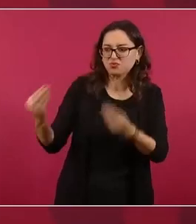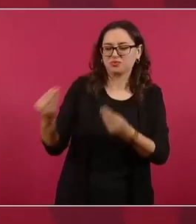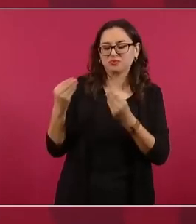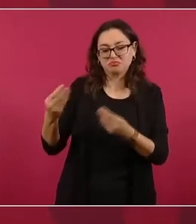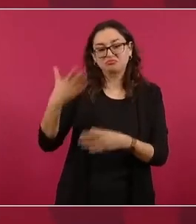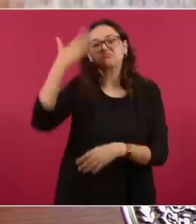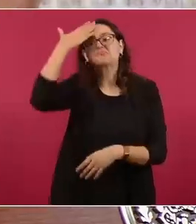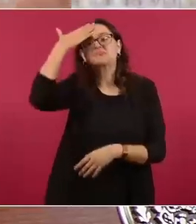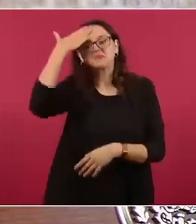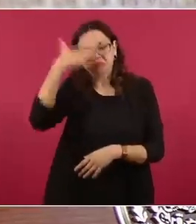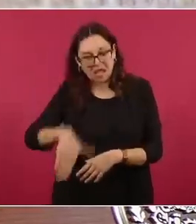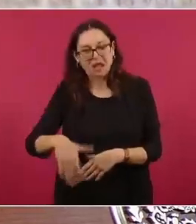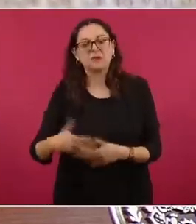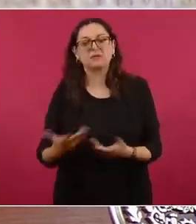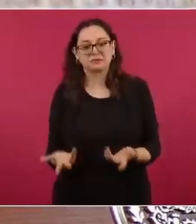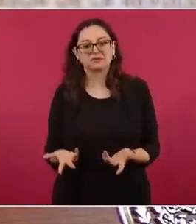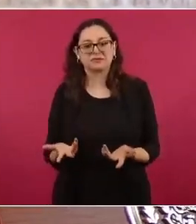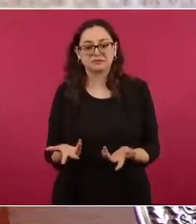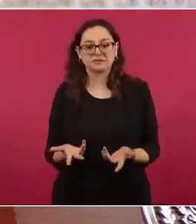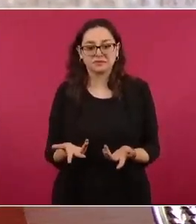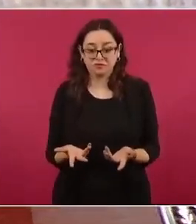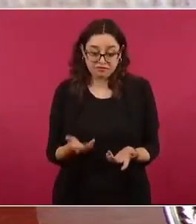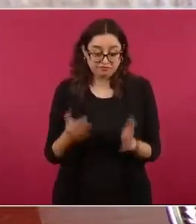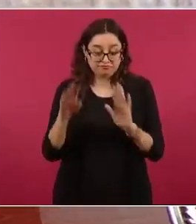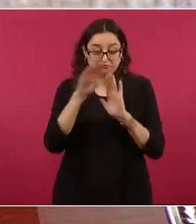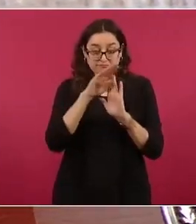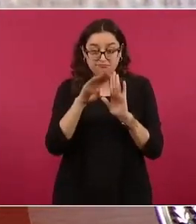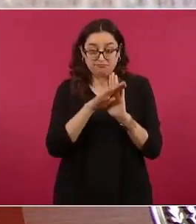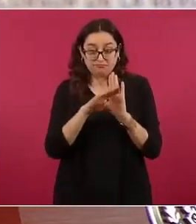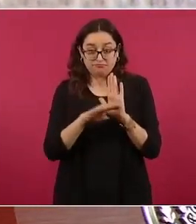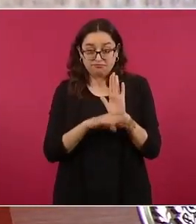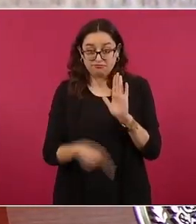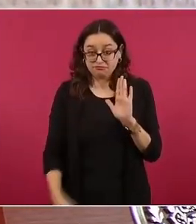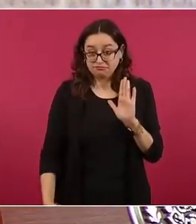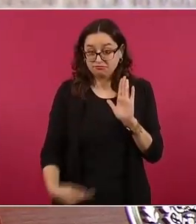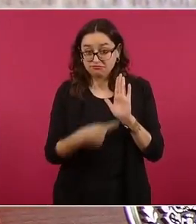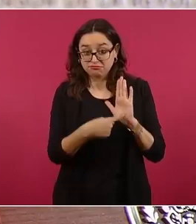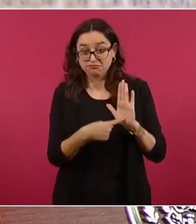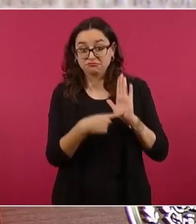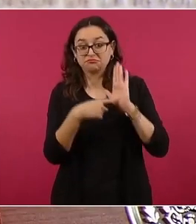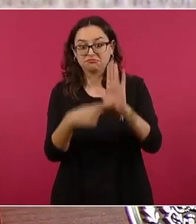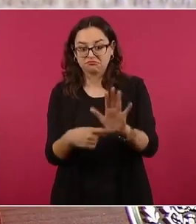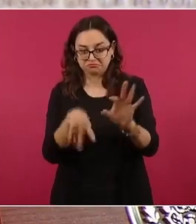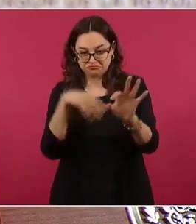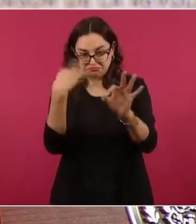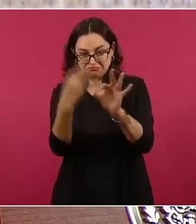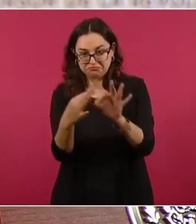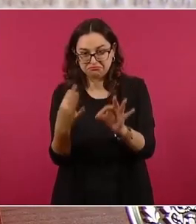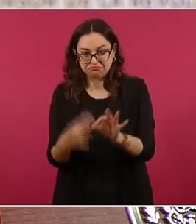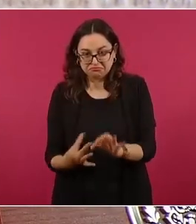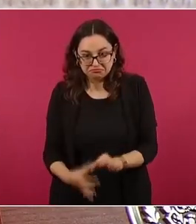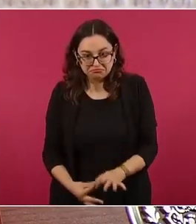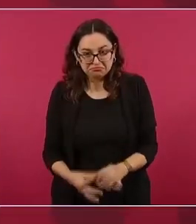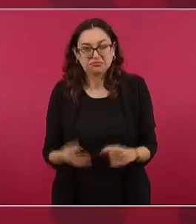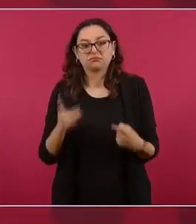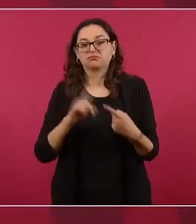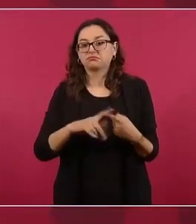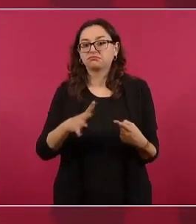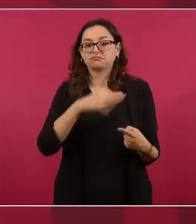nos ha funcionado la fórmula que se ha aplicado cero corrupción